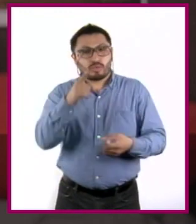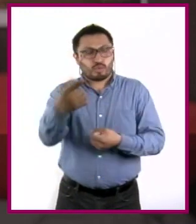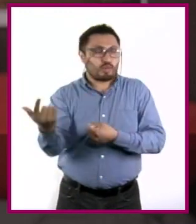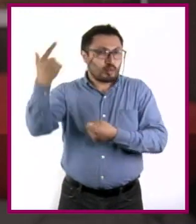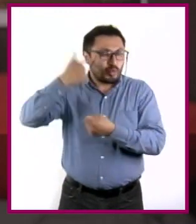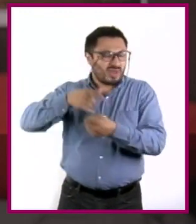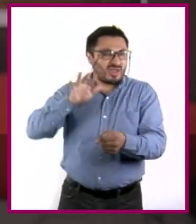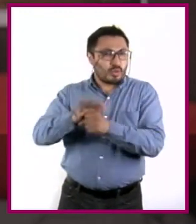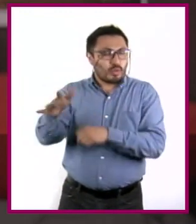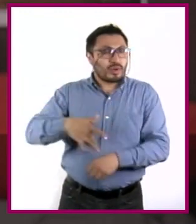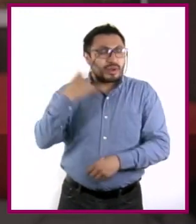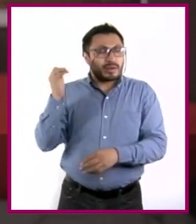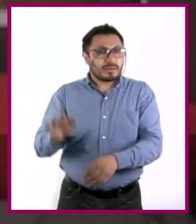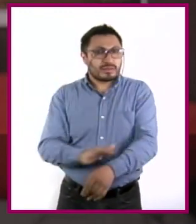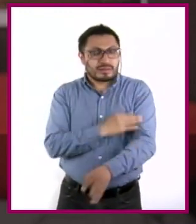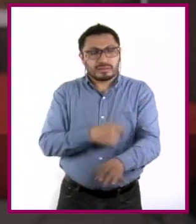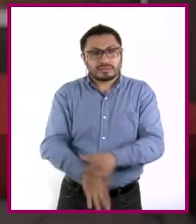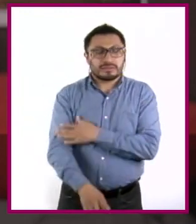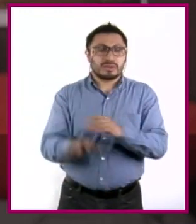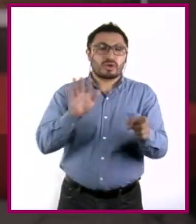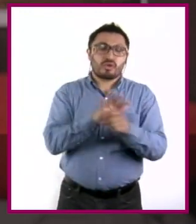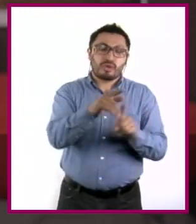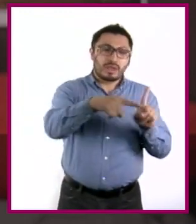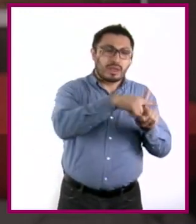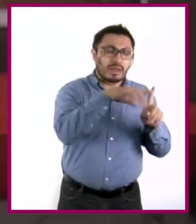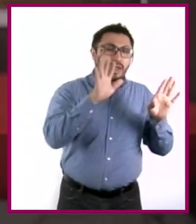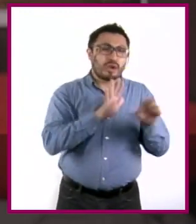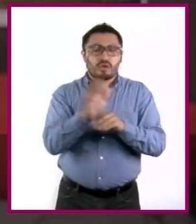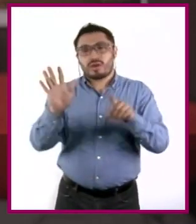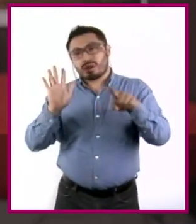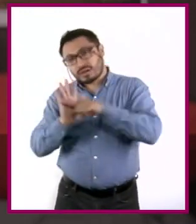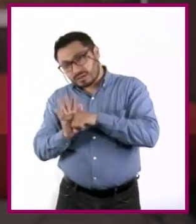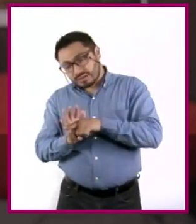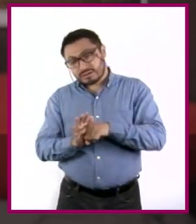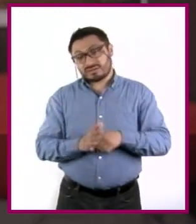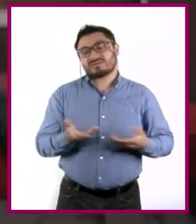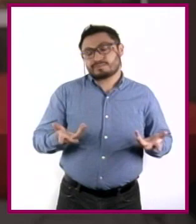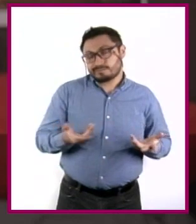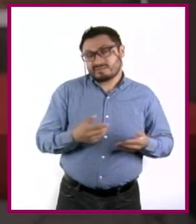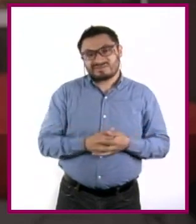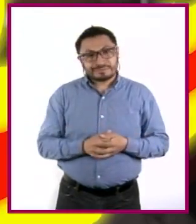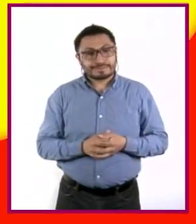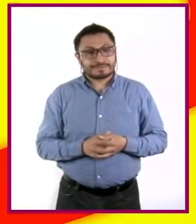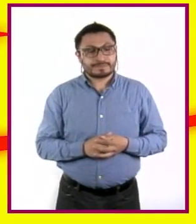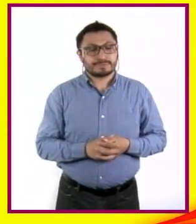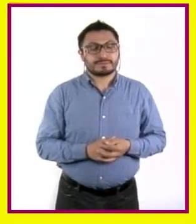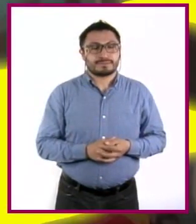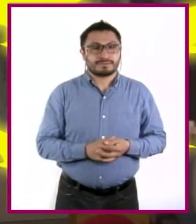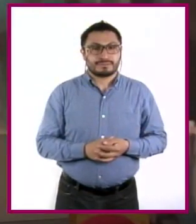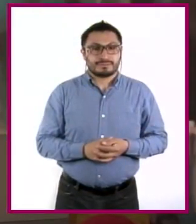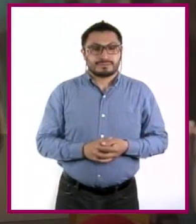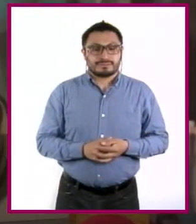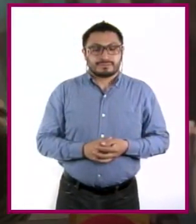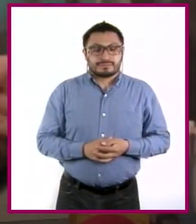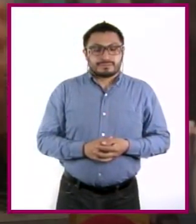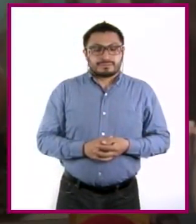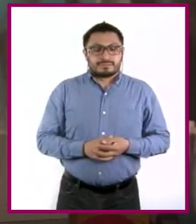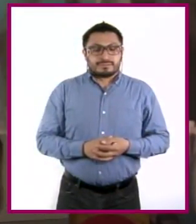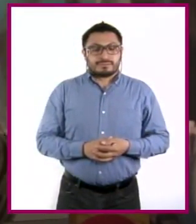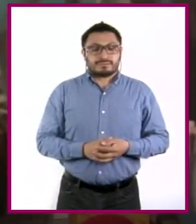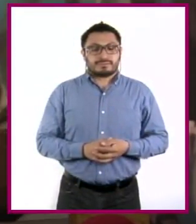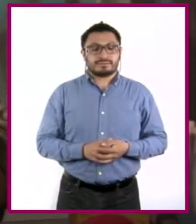tus emociones analizando los pros y contras que tendría hacer o no ese gasto. ¡Illa! ¡Illa!